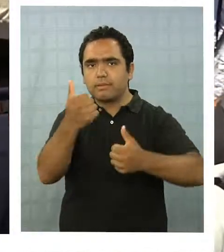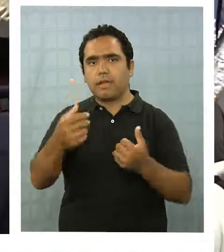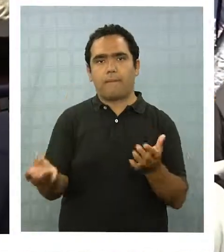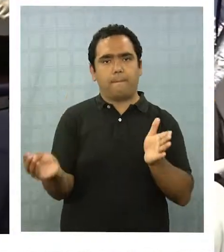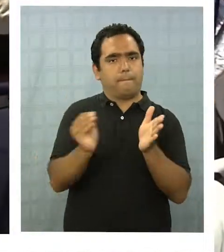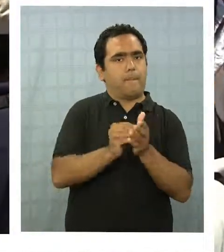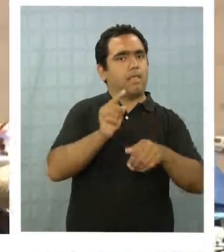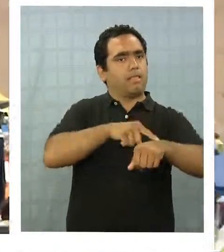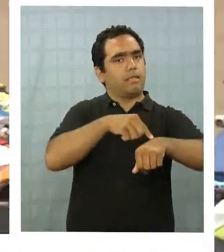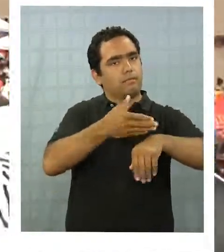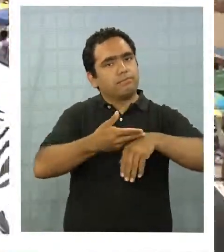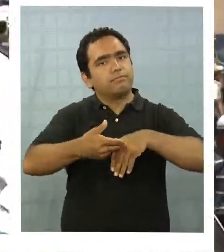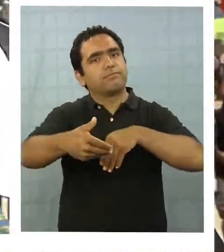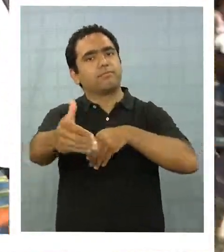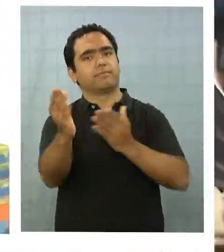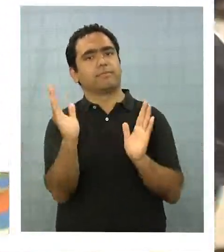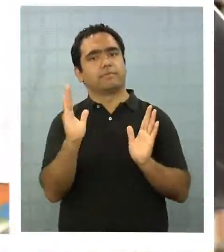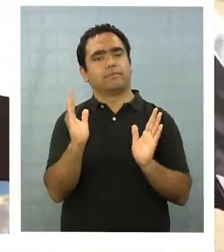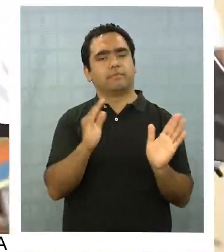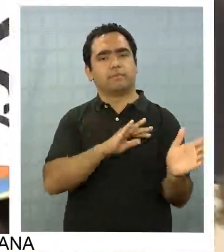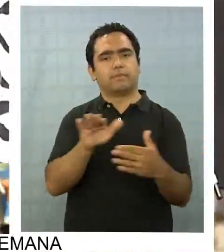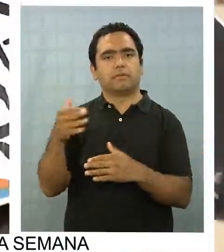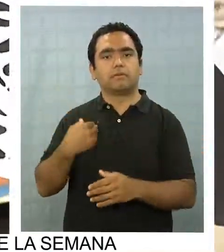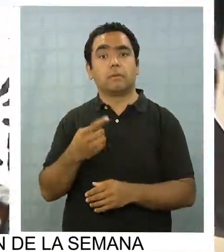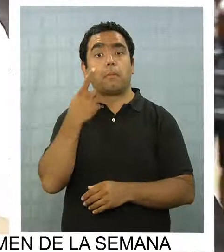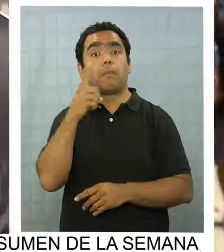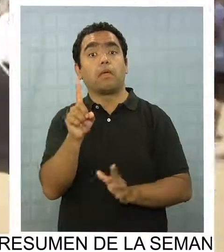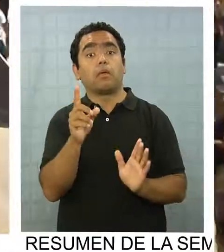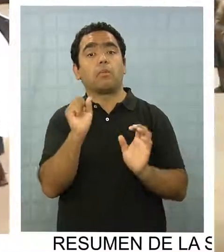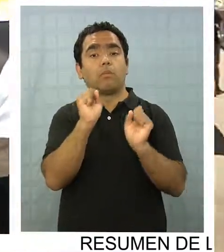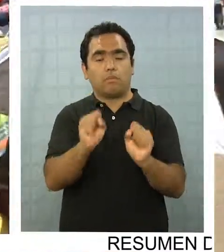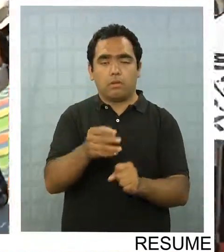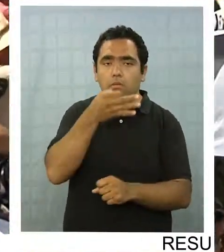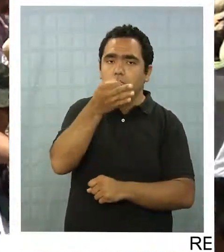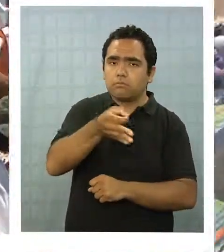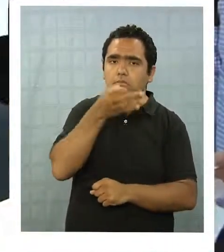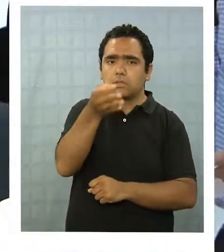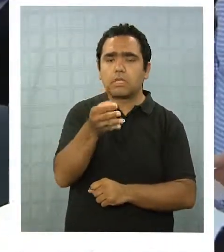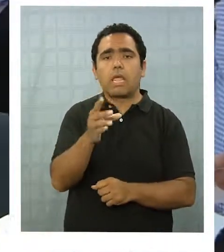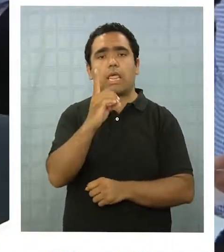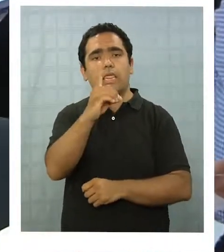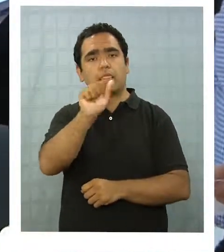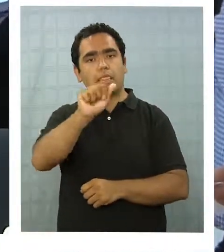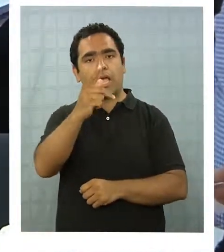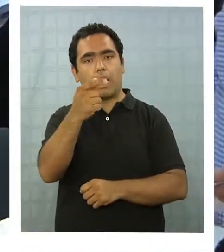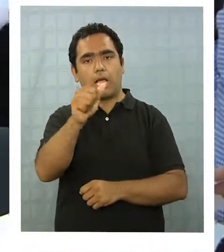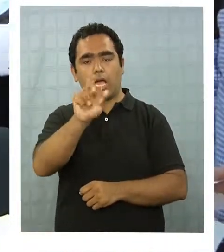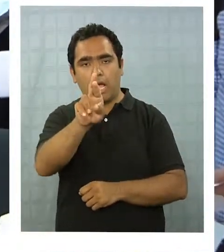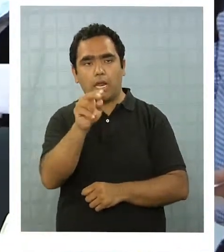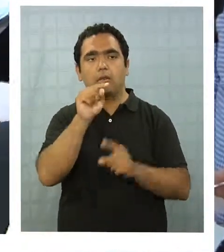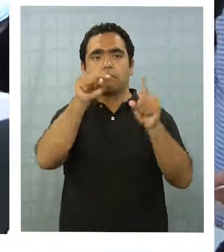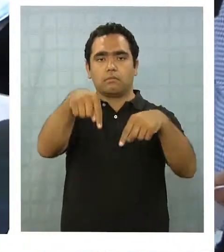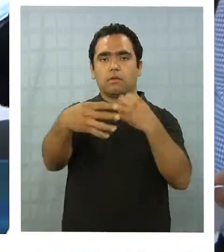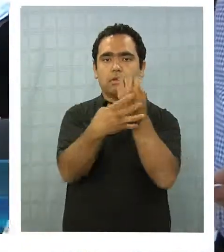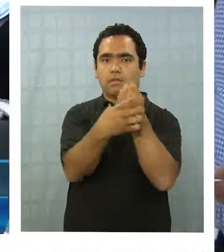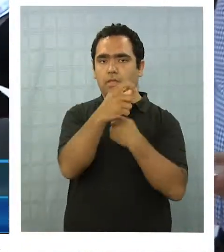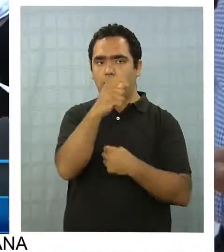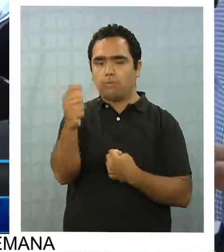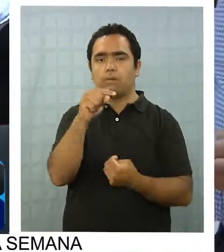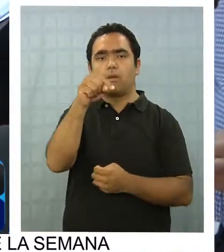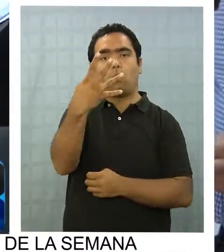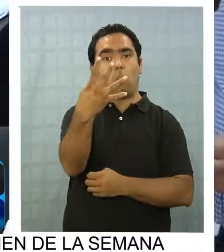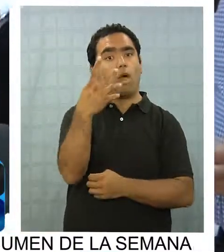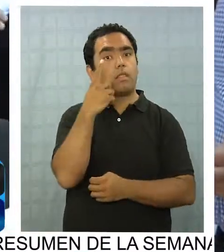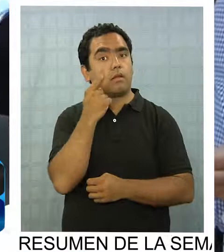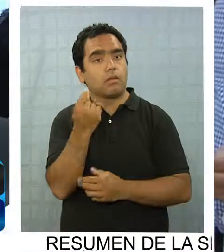tiempo que en otras oportunidades. Pero te puedo mencionar que el Dakar se viene de todas formas de esta región con cuatro días, dentro de lo